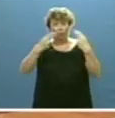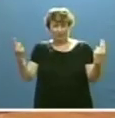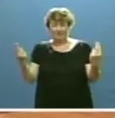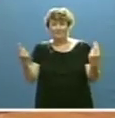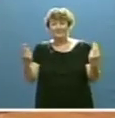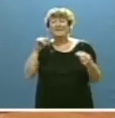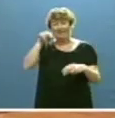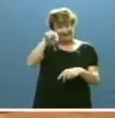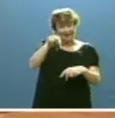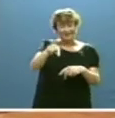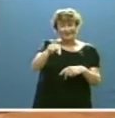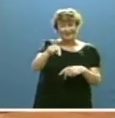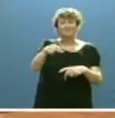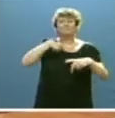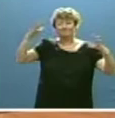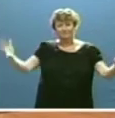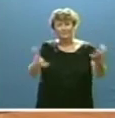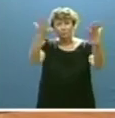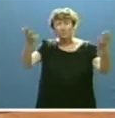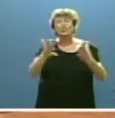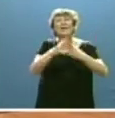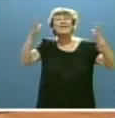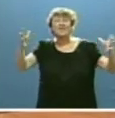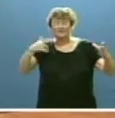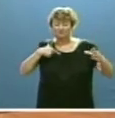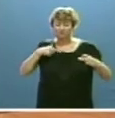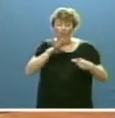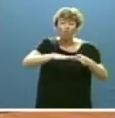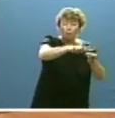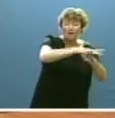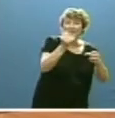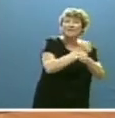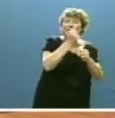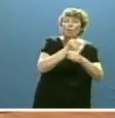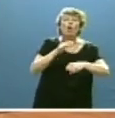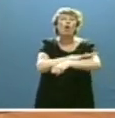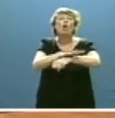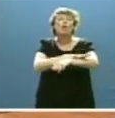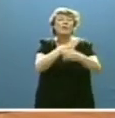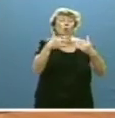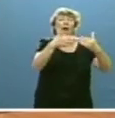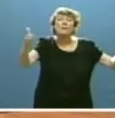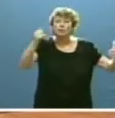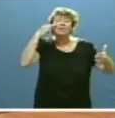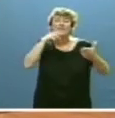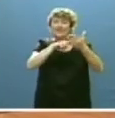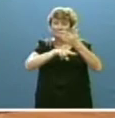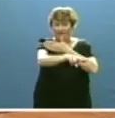Y así impulsamos entre las grandes áreas de nuestro trabajo la de gobierno abierto y transparencia.